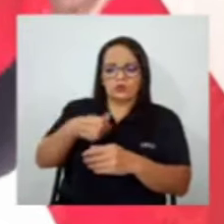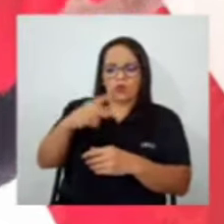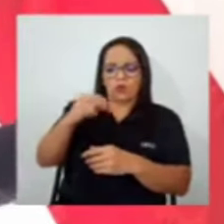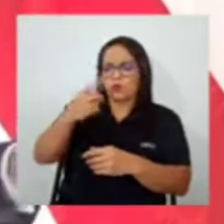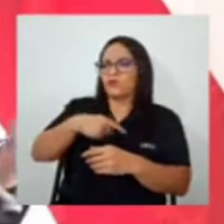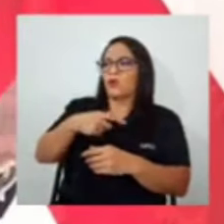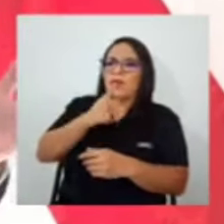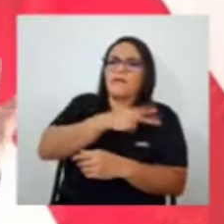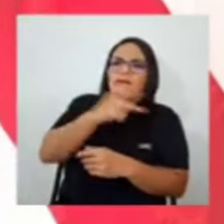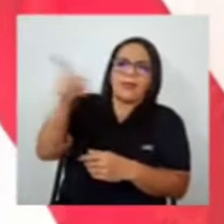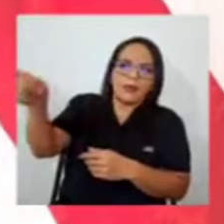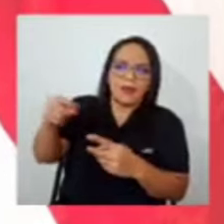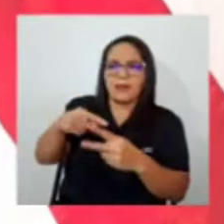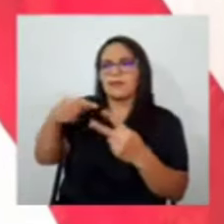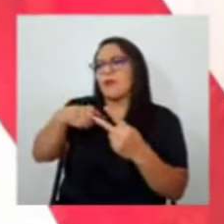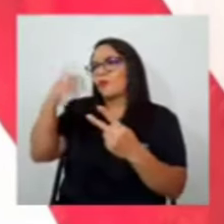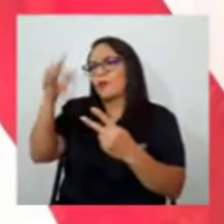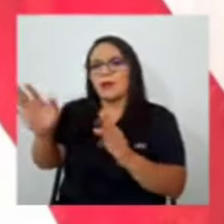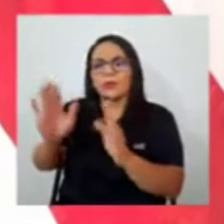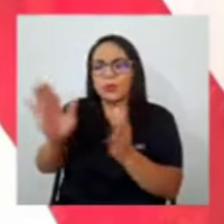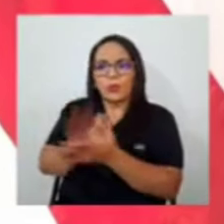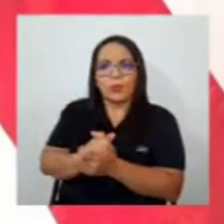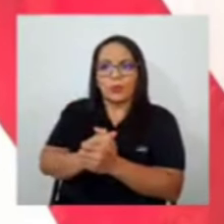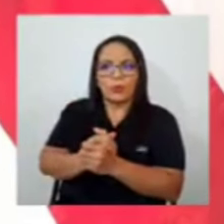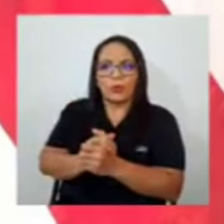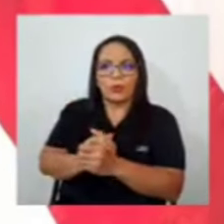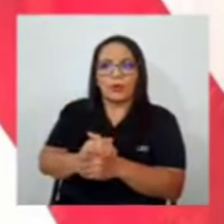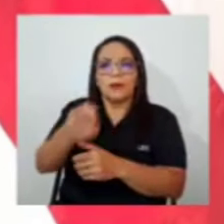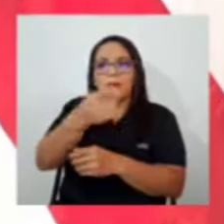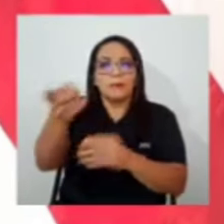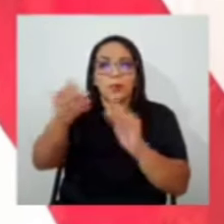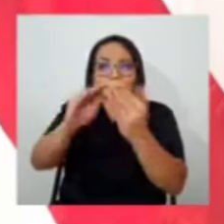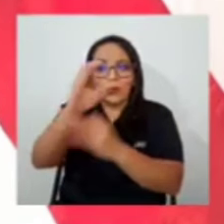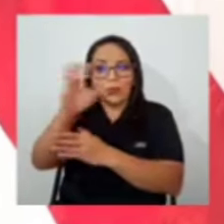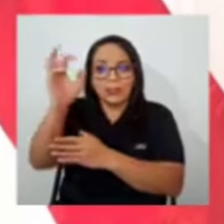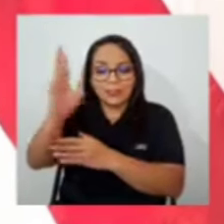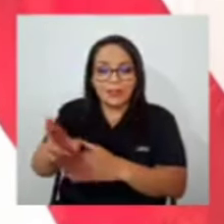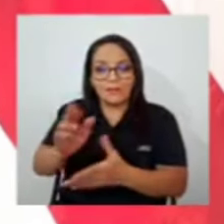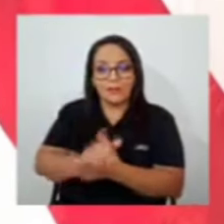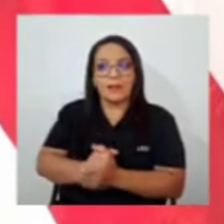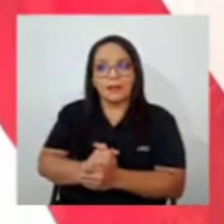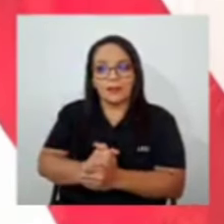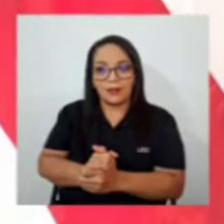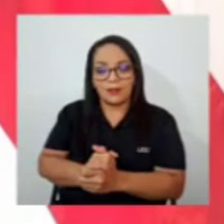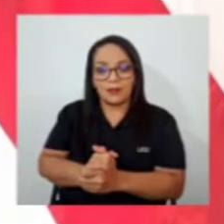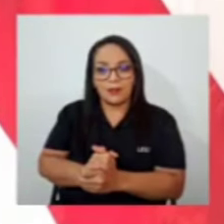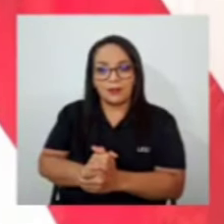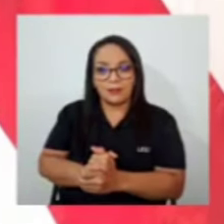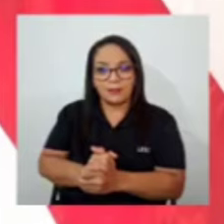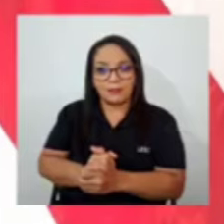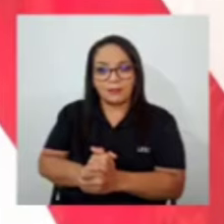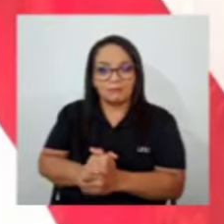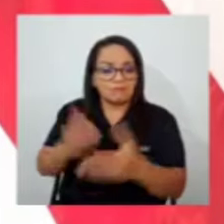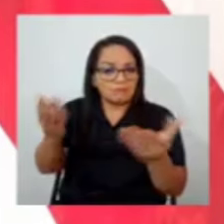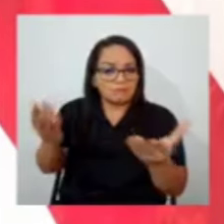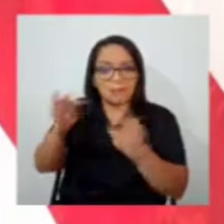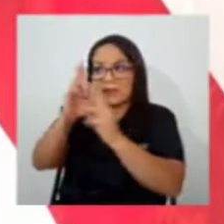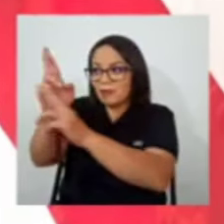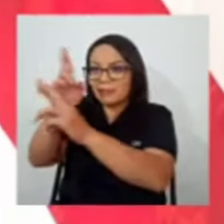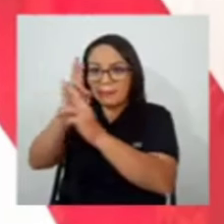yo crea, no, porque el pueblo de Costa Rica, el respeto a la institucionalidad